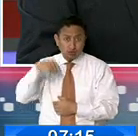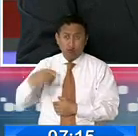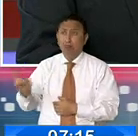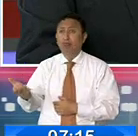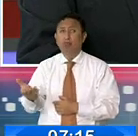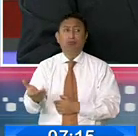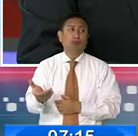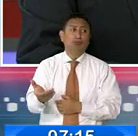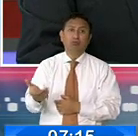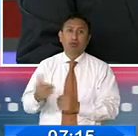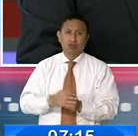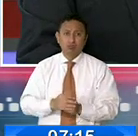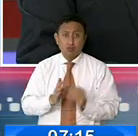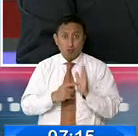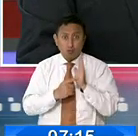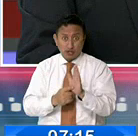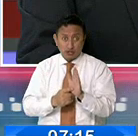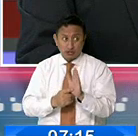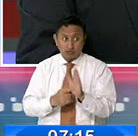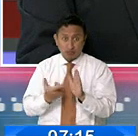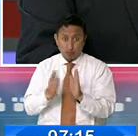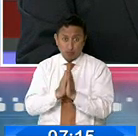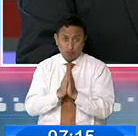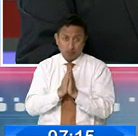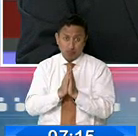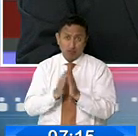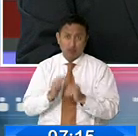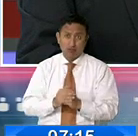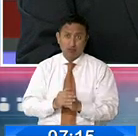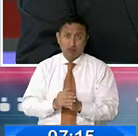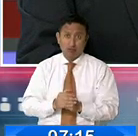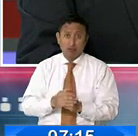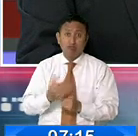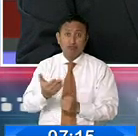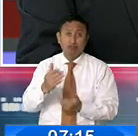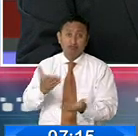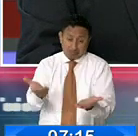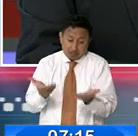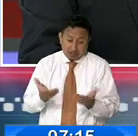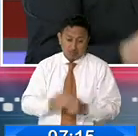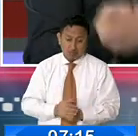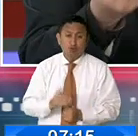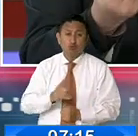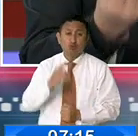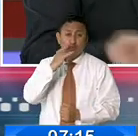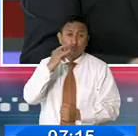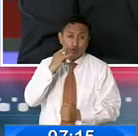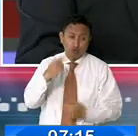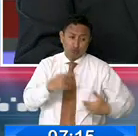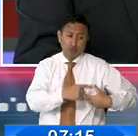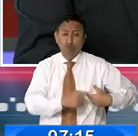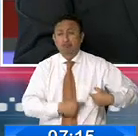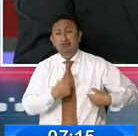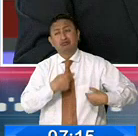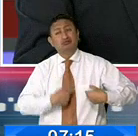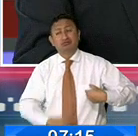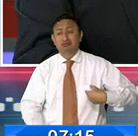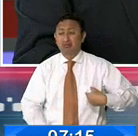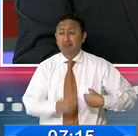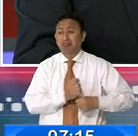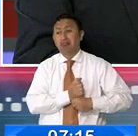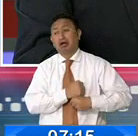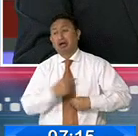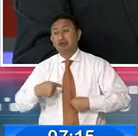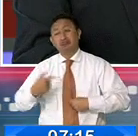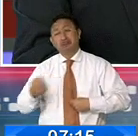reflejan no es pedir que les den algo, sino mostrar a los niños e indicar que tienen hambre